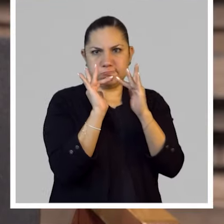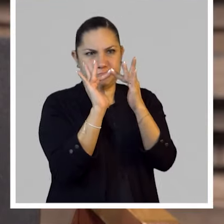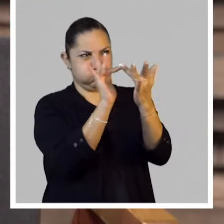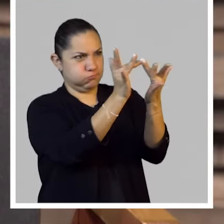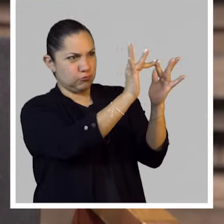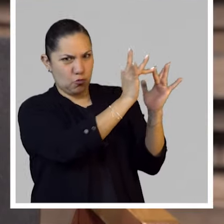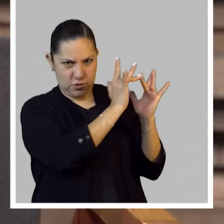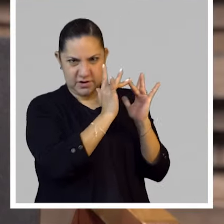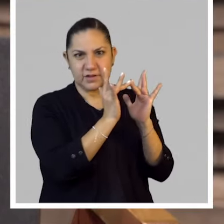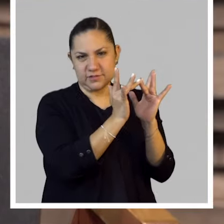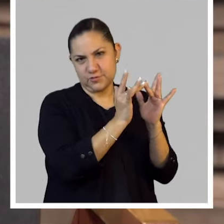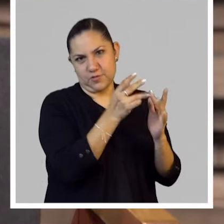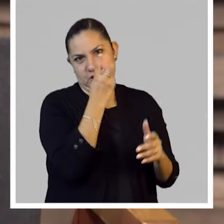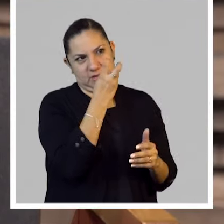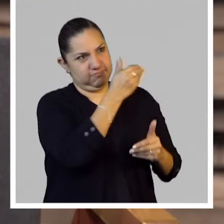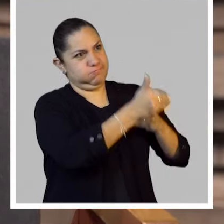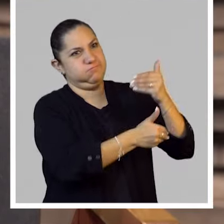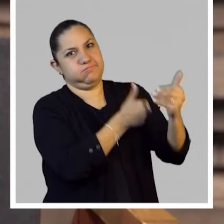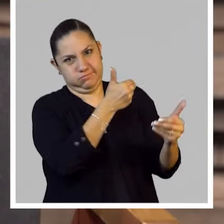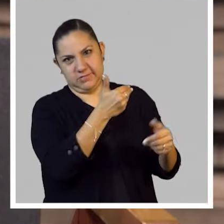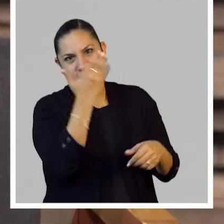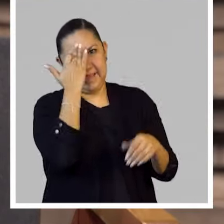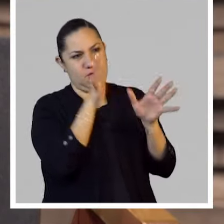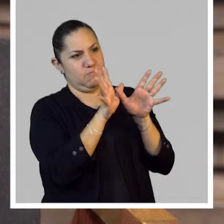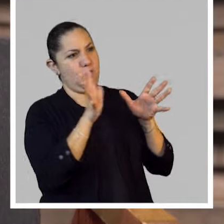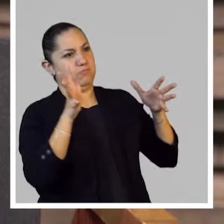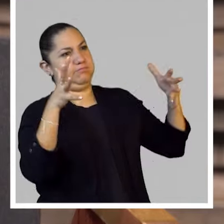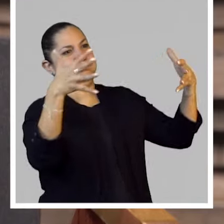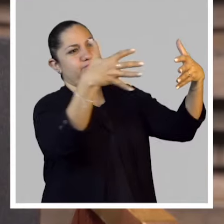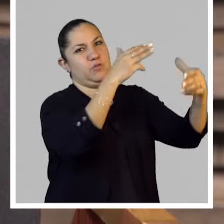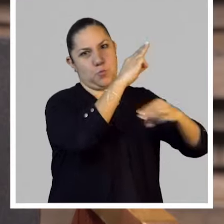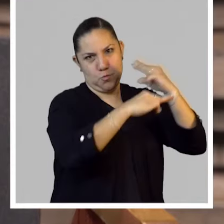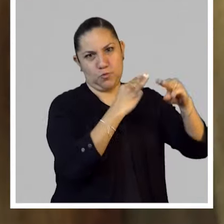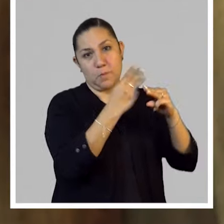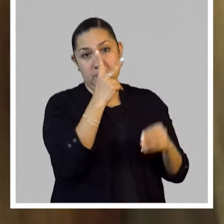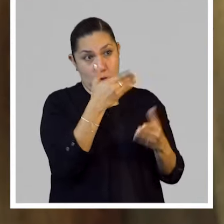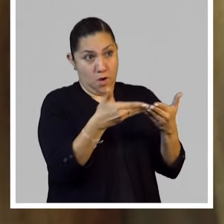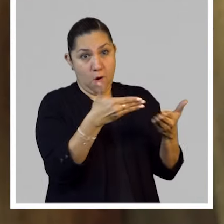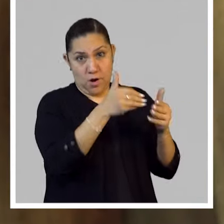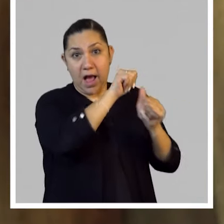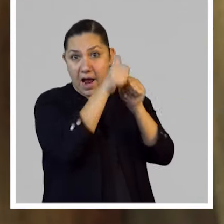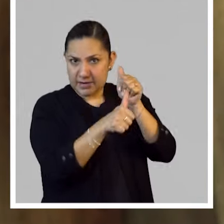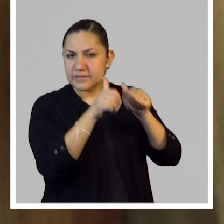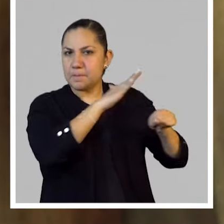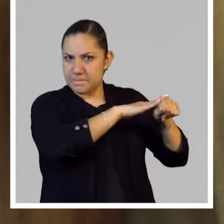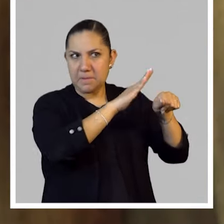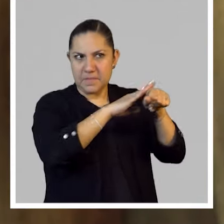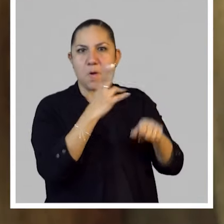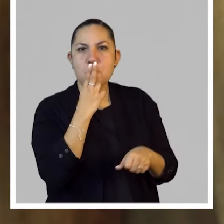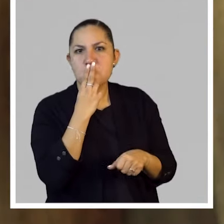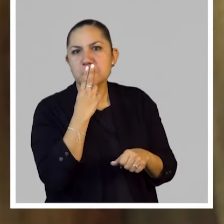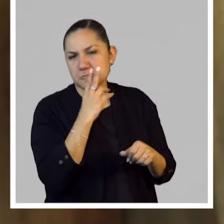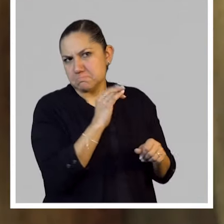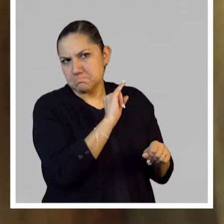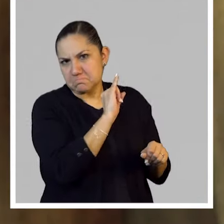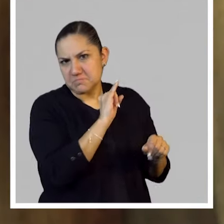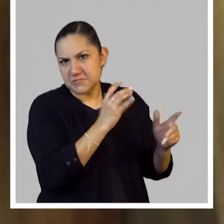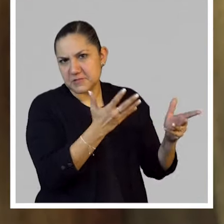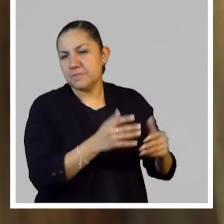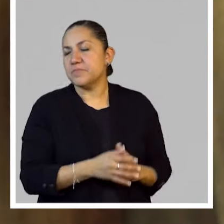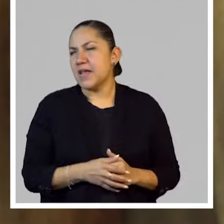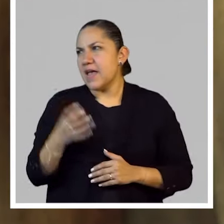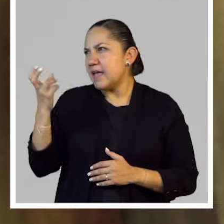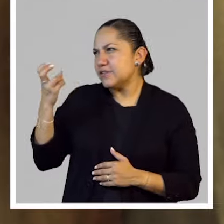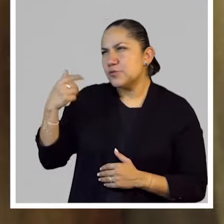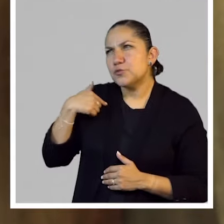duda muchos artistas están ocupando todas estas redes. Sí, claro, lo que pasa es que ya... Ahora, viendo nosotros para atrás, estabas pensando en la relevancia que